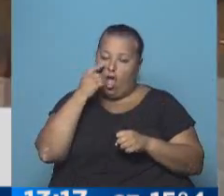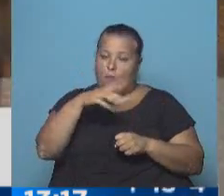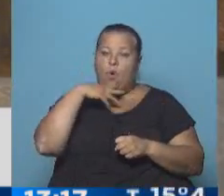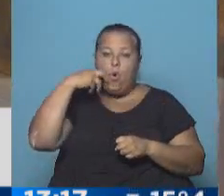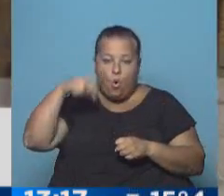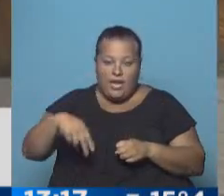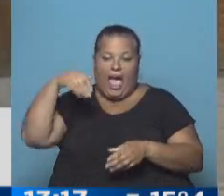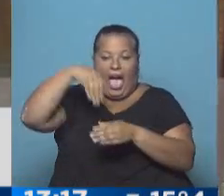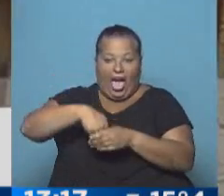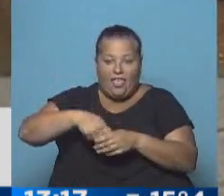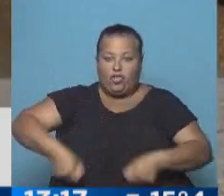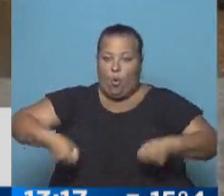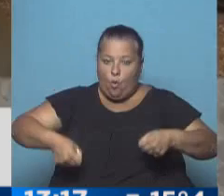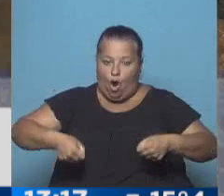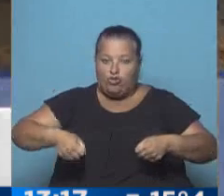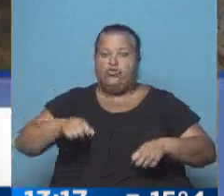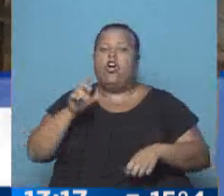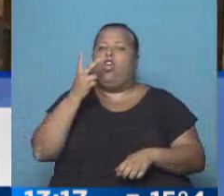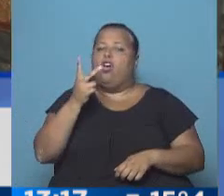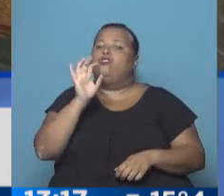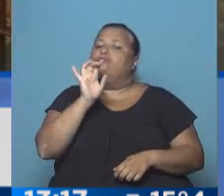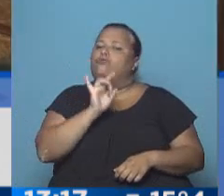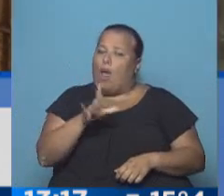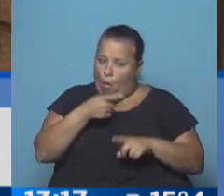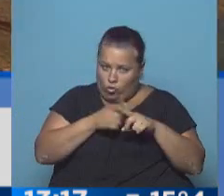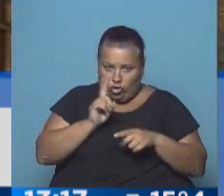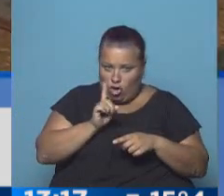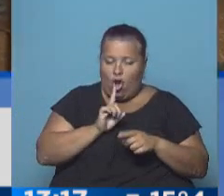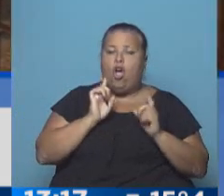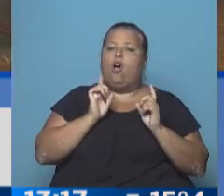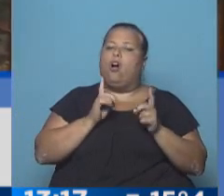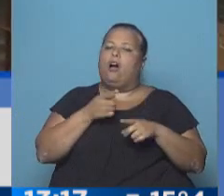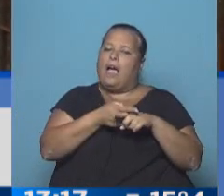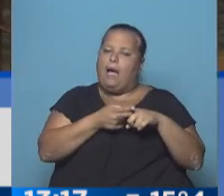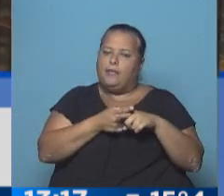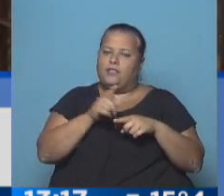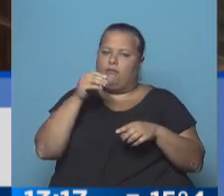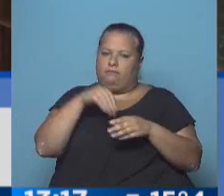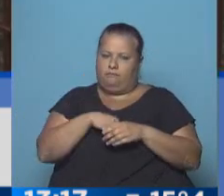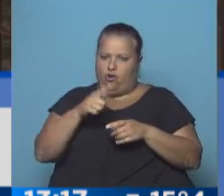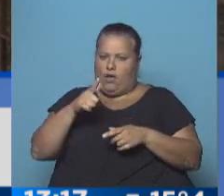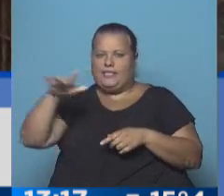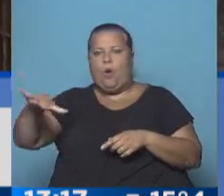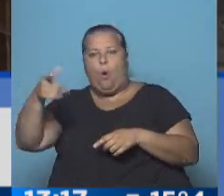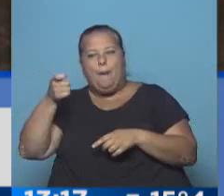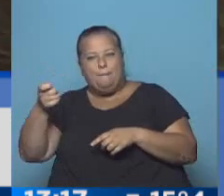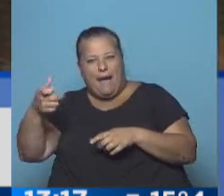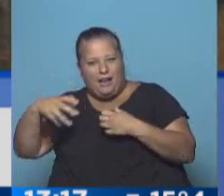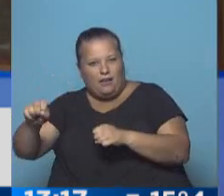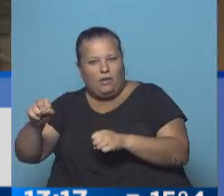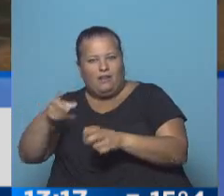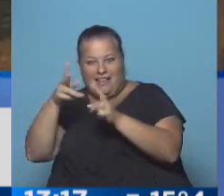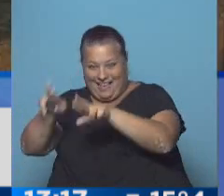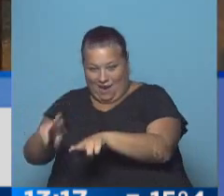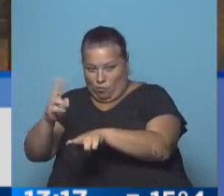en Junín, dentro de los dos bolsos, no solamente un cuchillo, que no estaba en el lugar de la escena del hallazgo de los dos